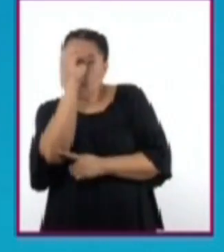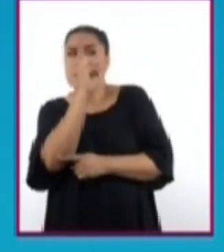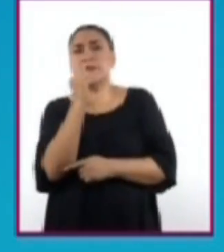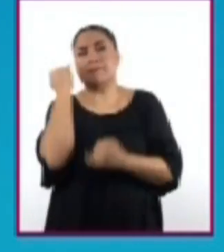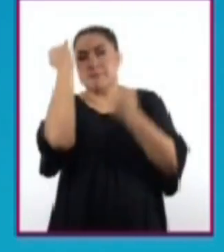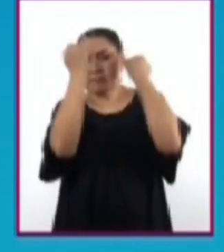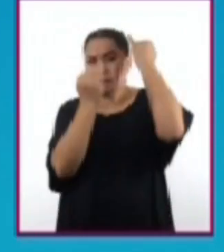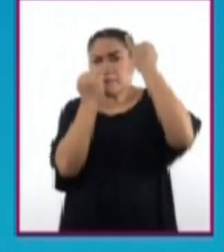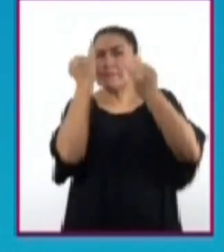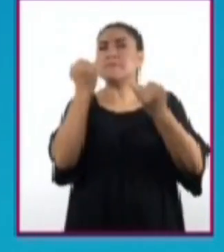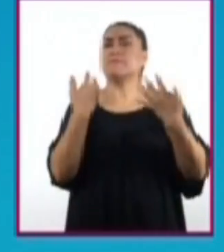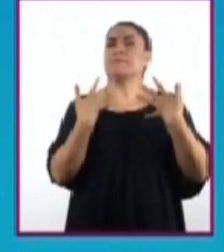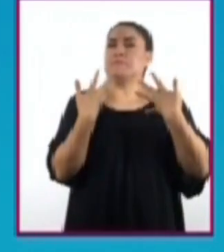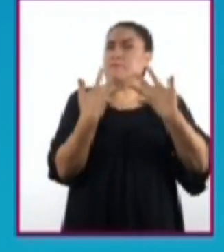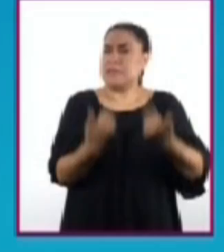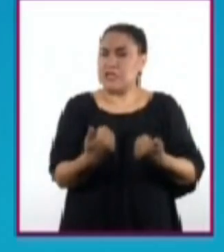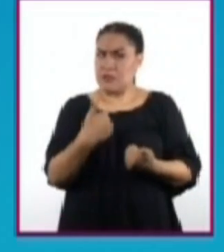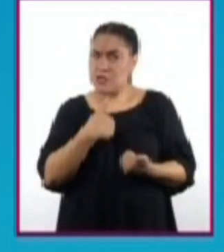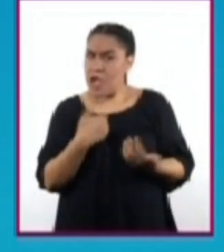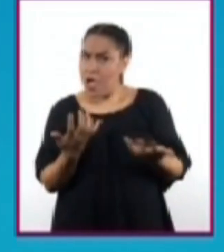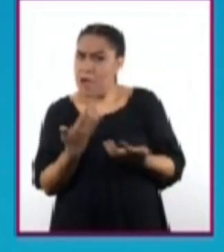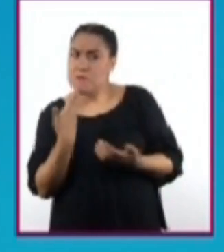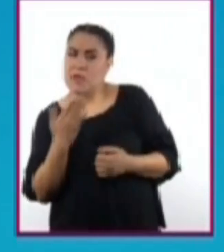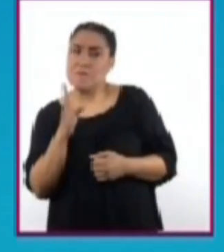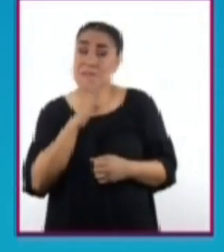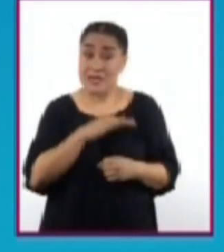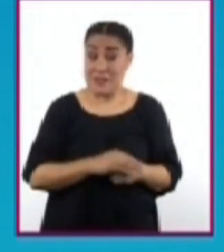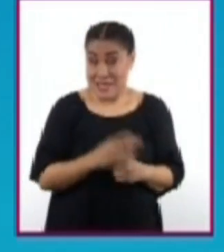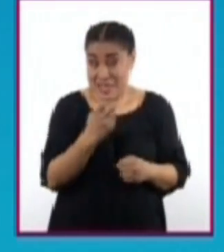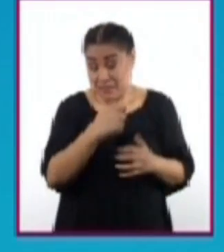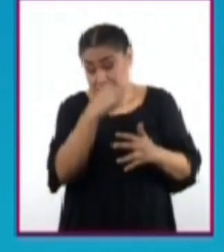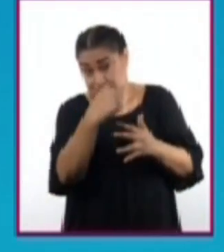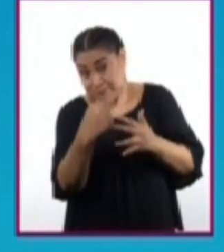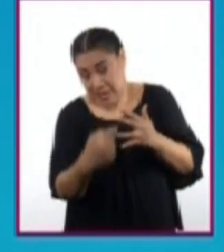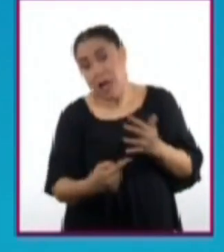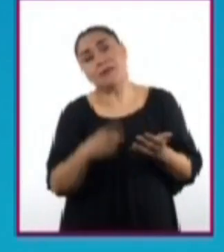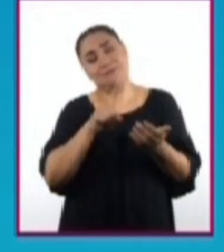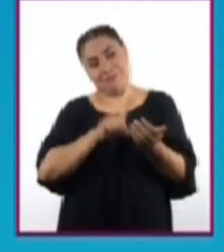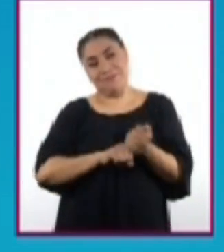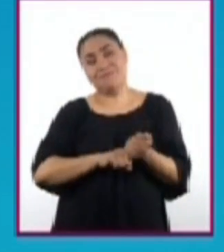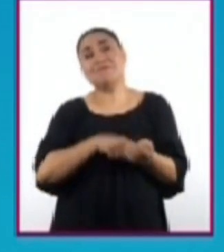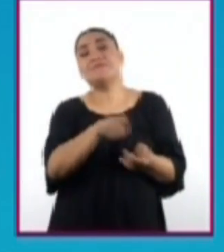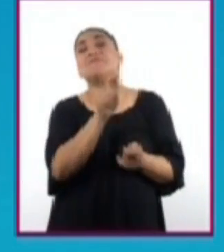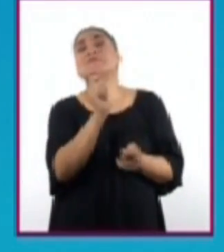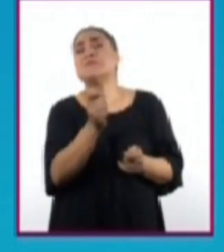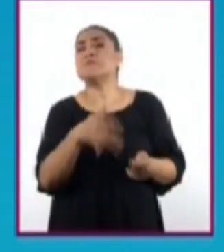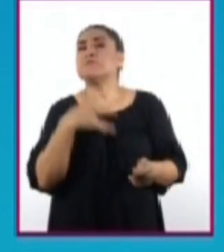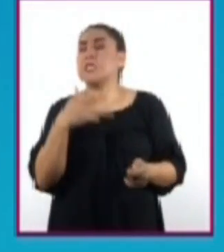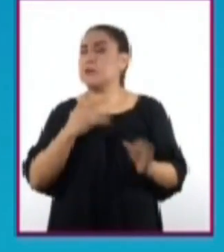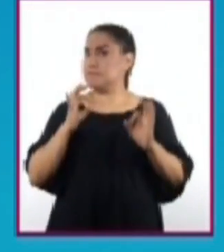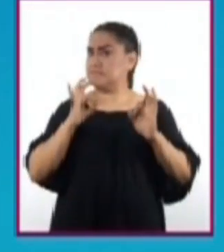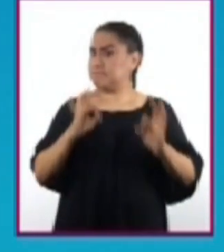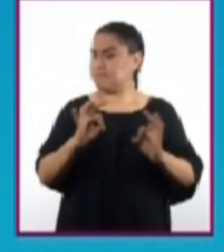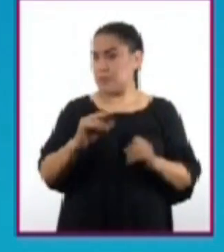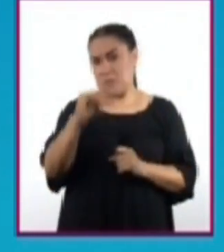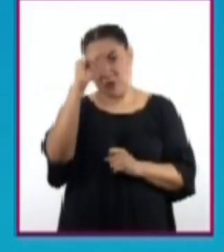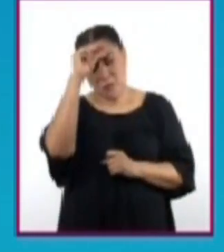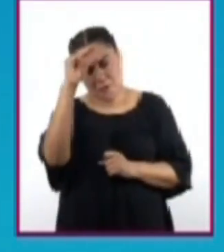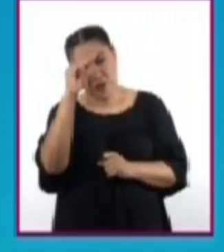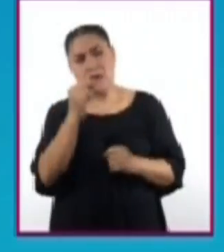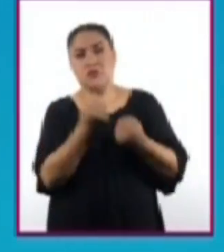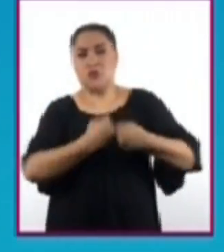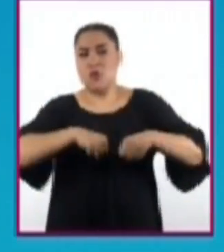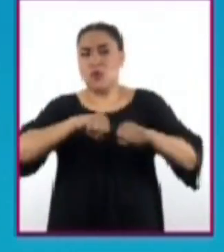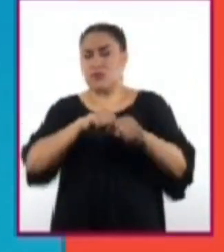y consciente de tus actos. Todos estos son rasgos de una persona con madurez emocional, intelectual y